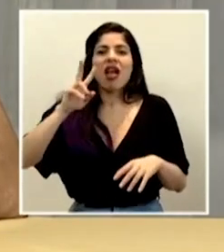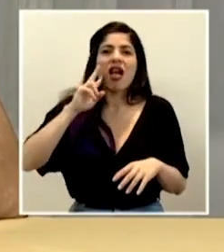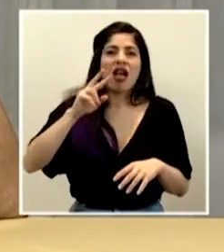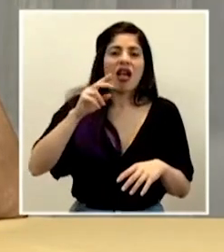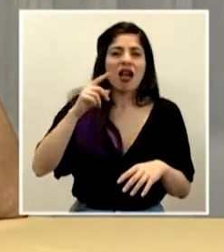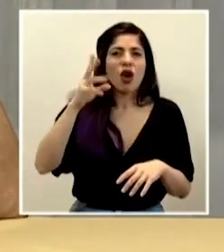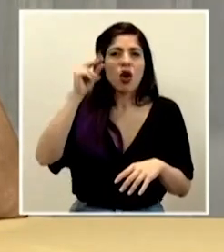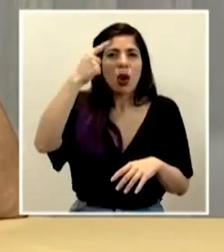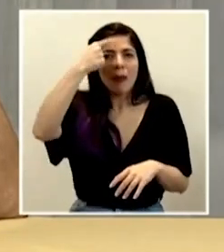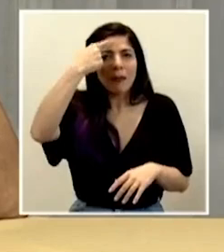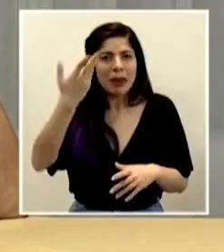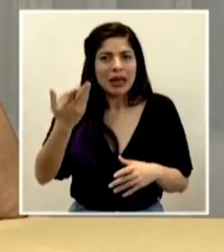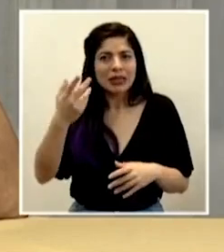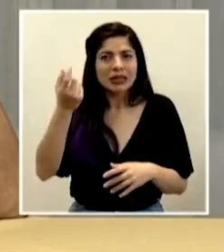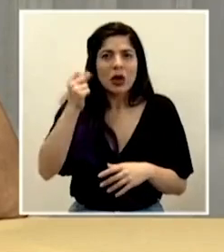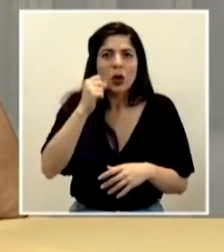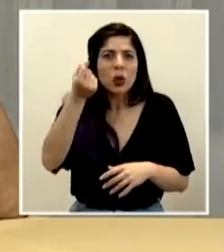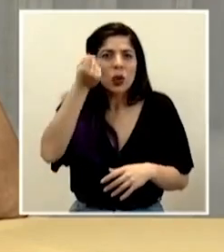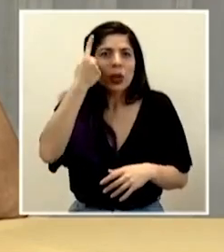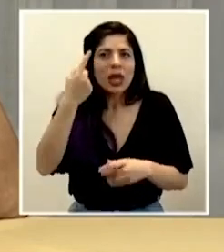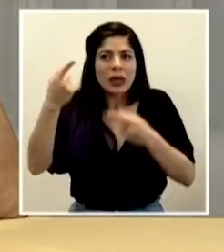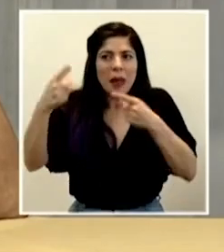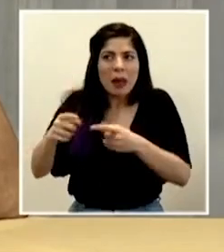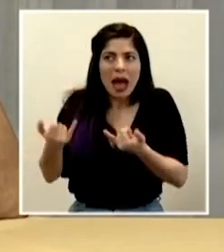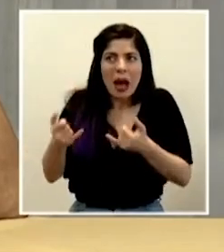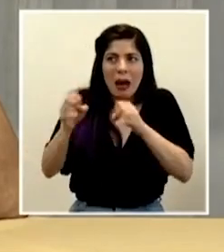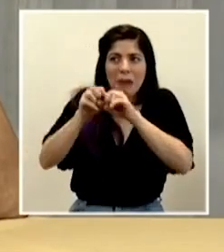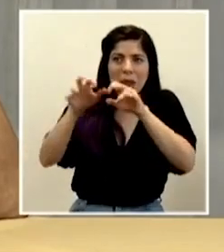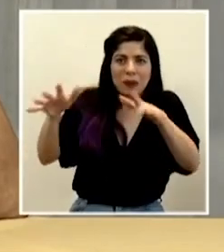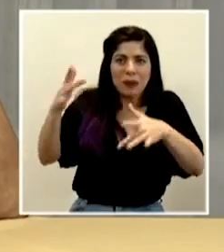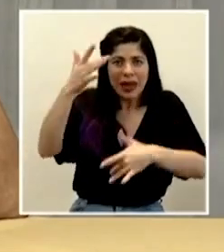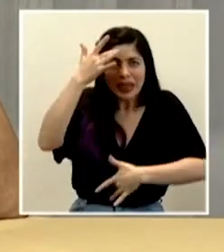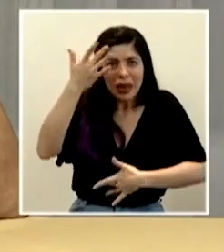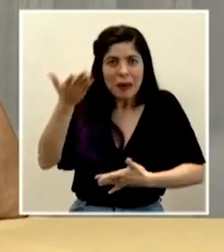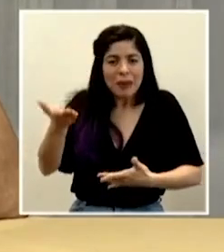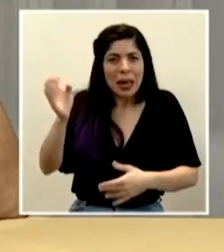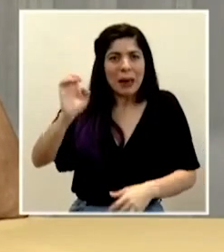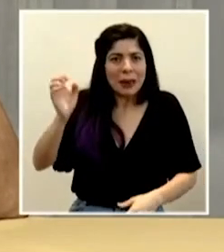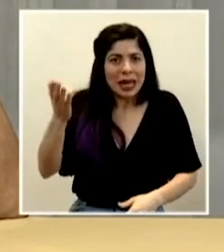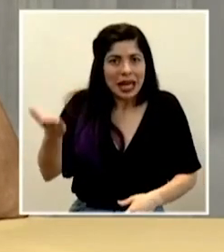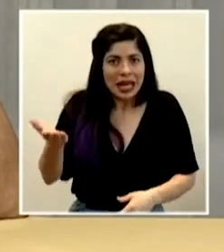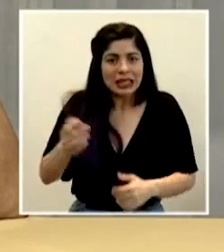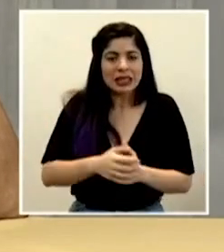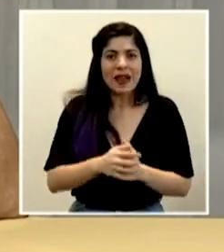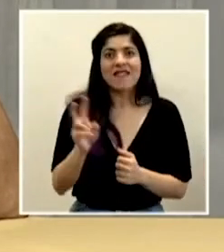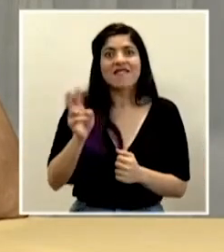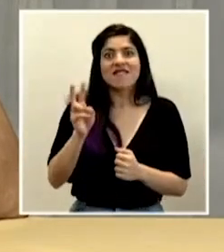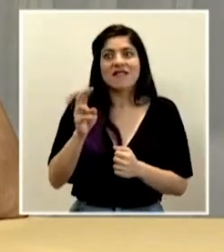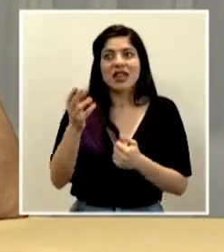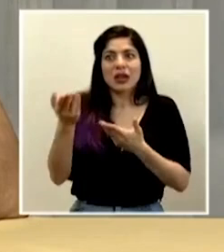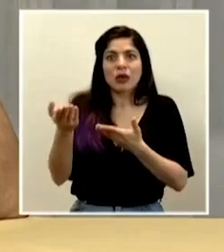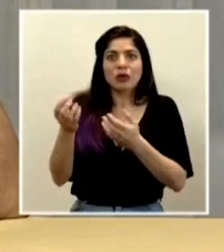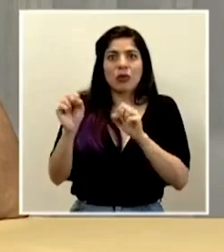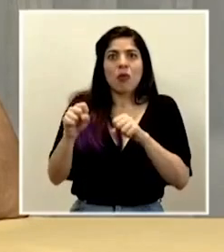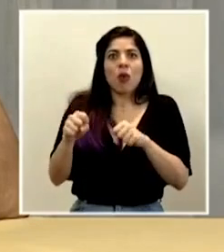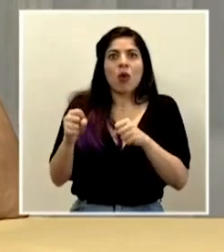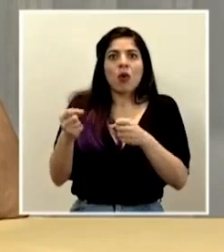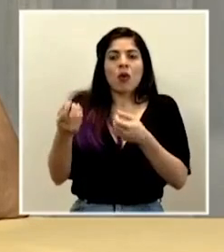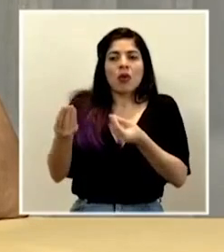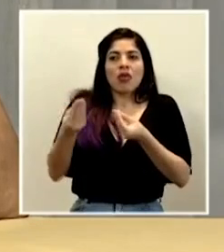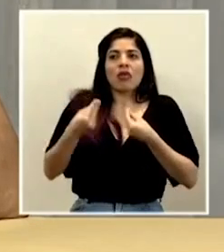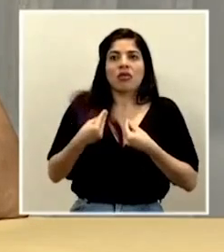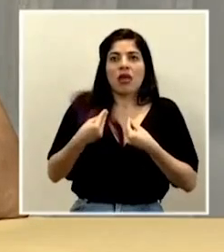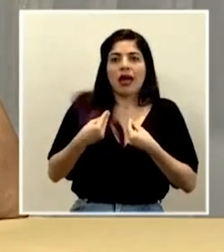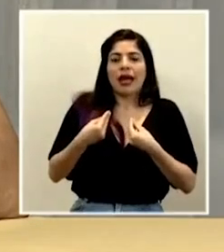y sin entender lo que estamos pasando, una pandemia, una situación de emergencia, un virus que nos puede provocar todavía